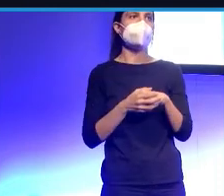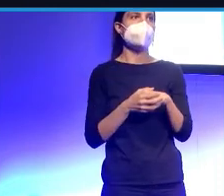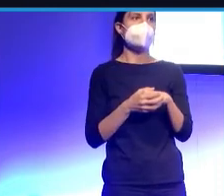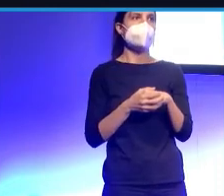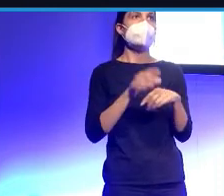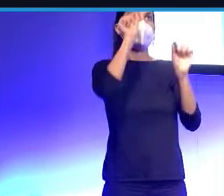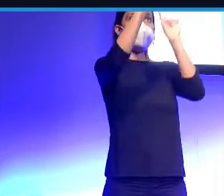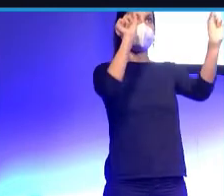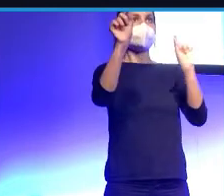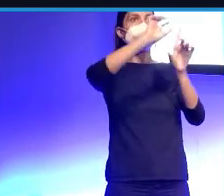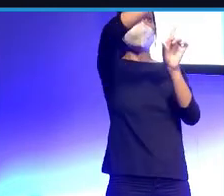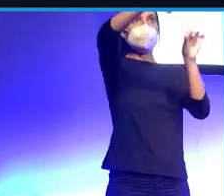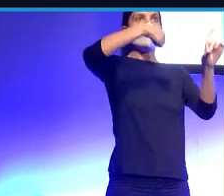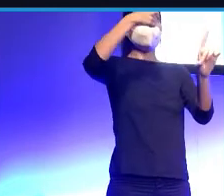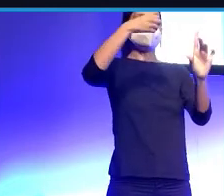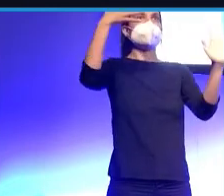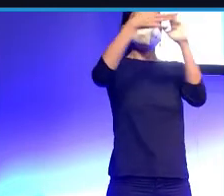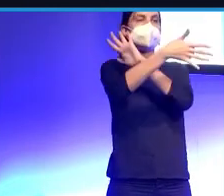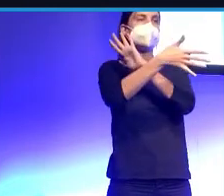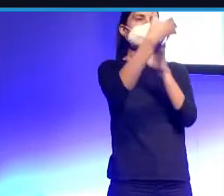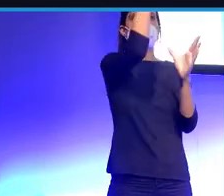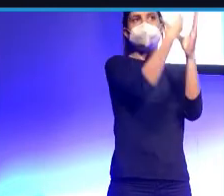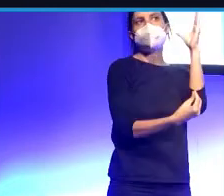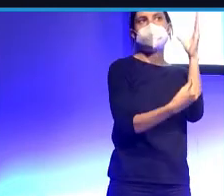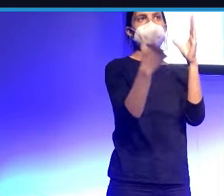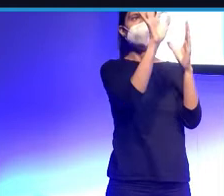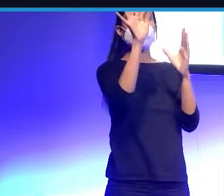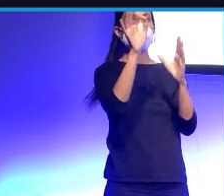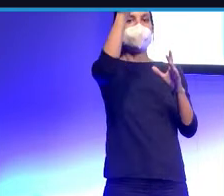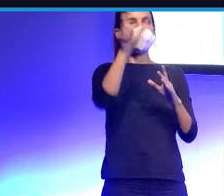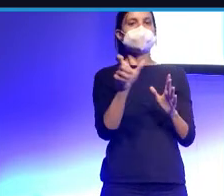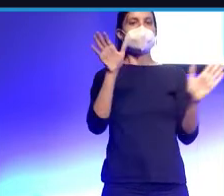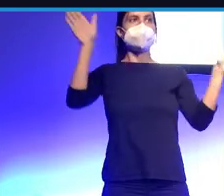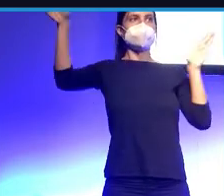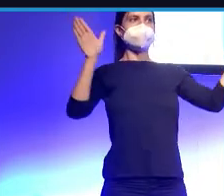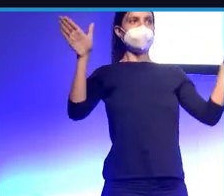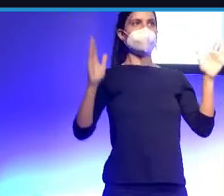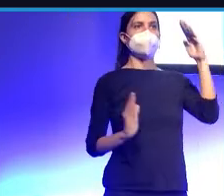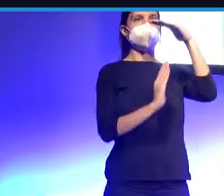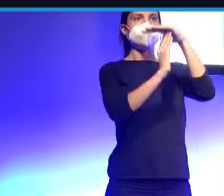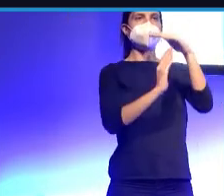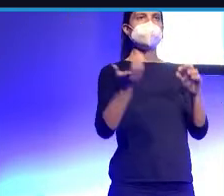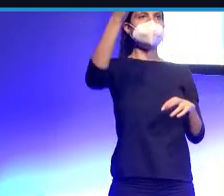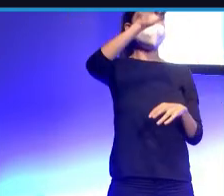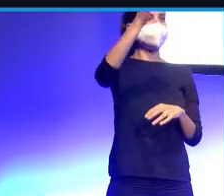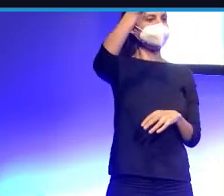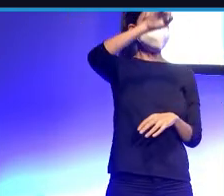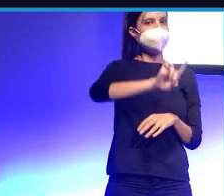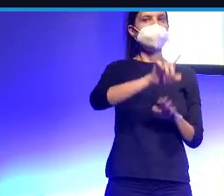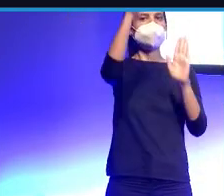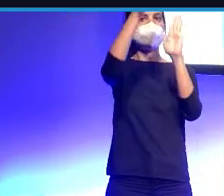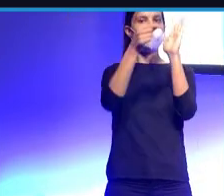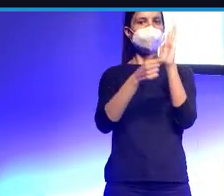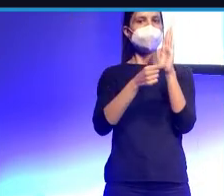huecos son los tiros que ha fallado o que ha parado el portero. Y el tamaño de los puntos